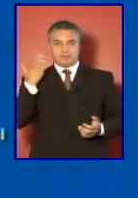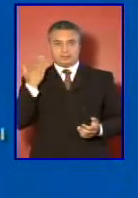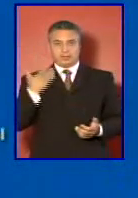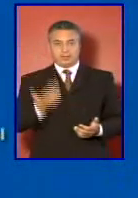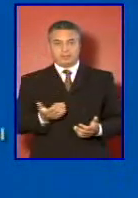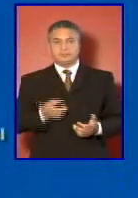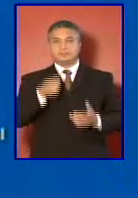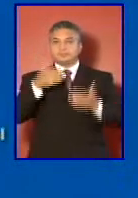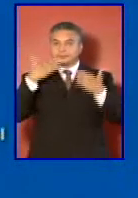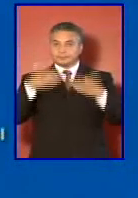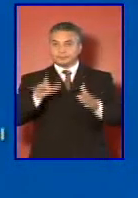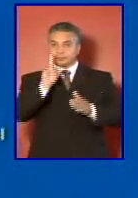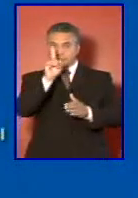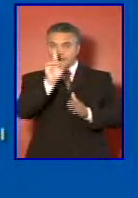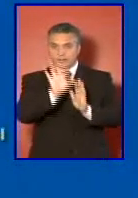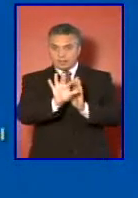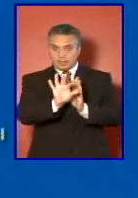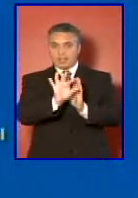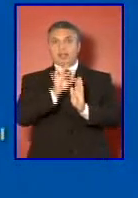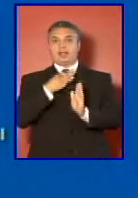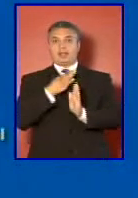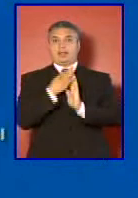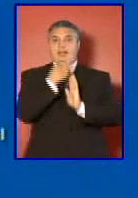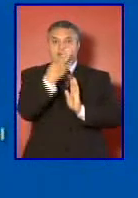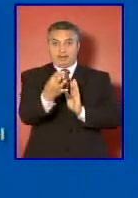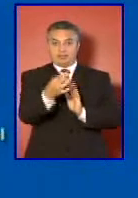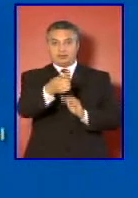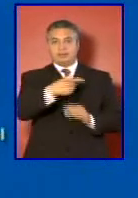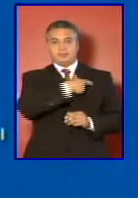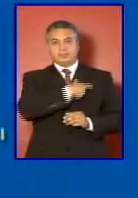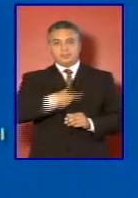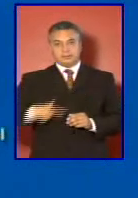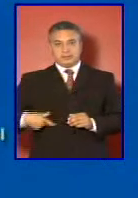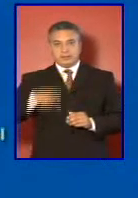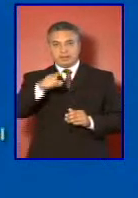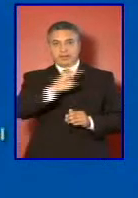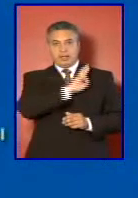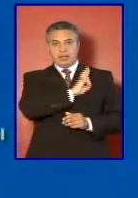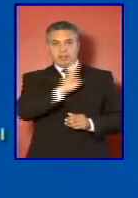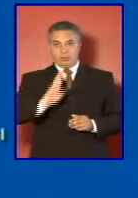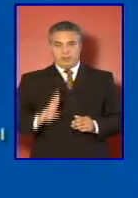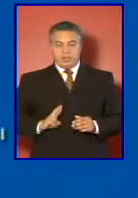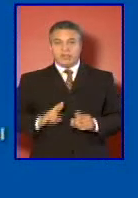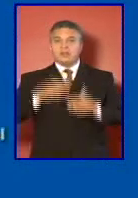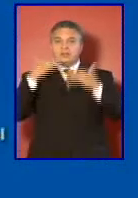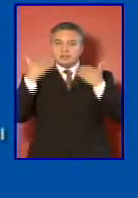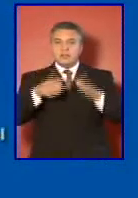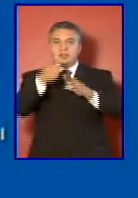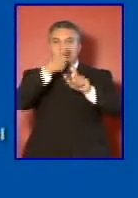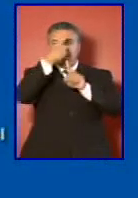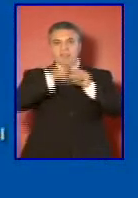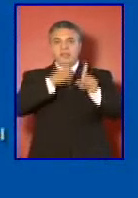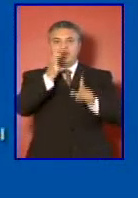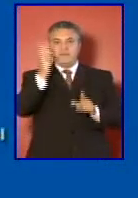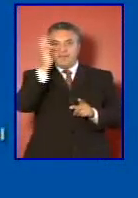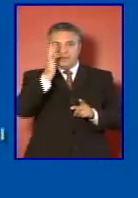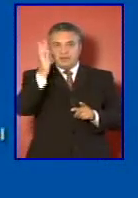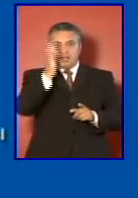Una vez electo, el Presidente de la República, durante el mes de febrero,